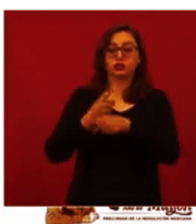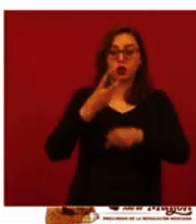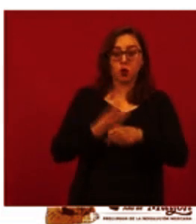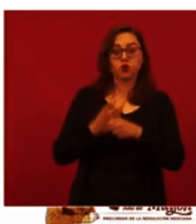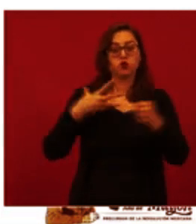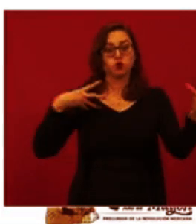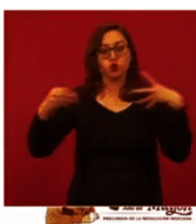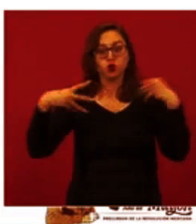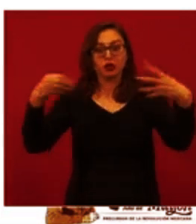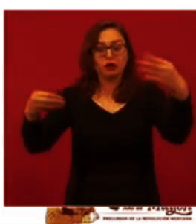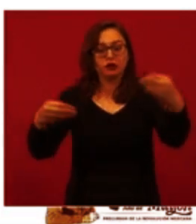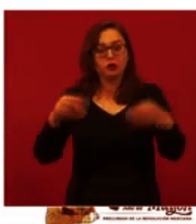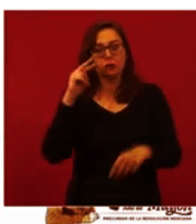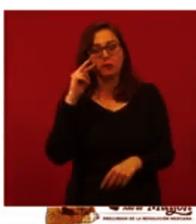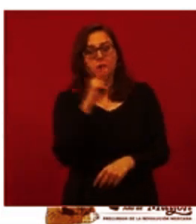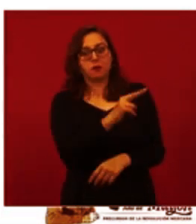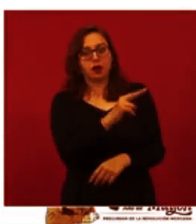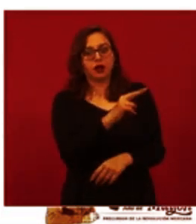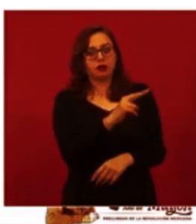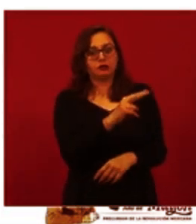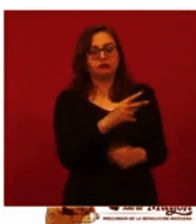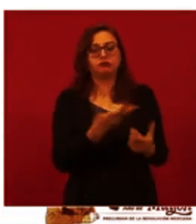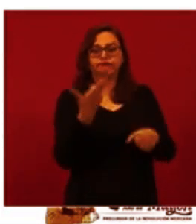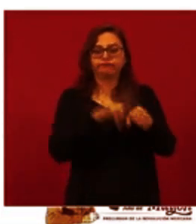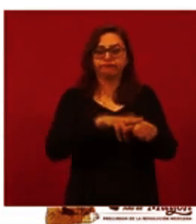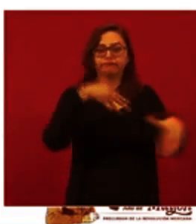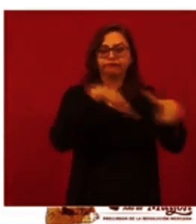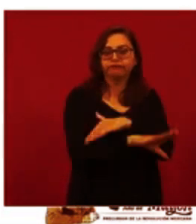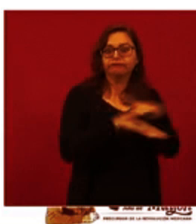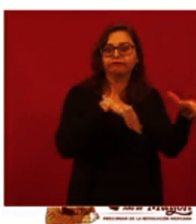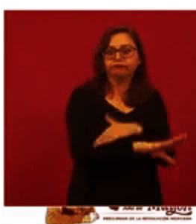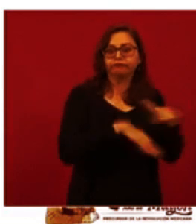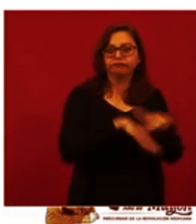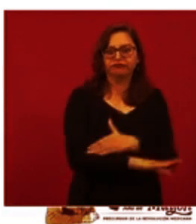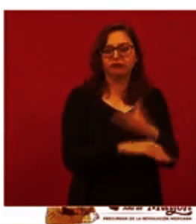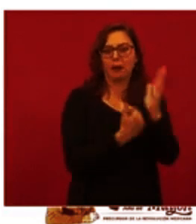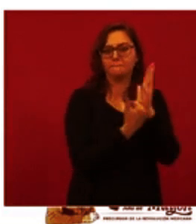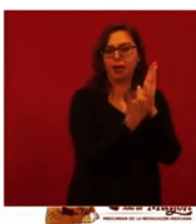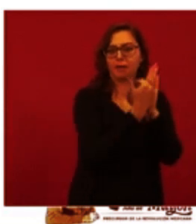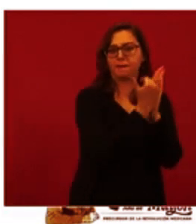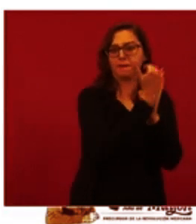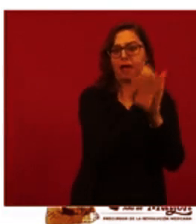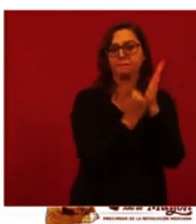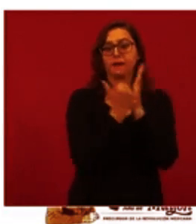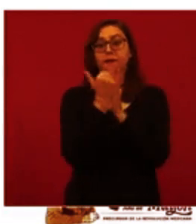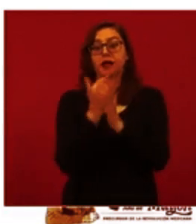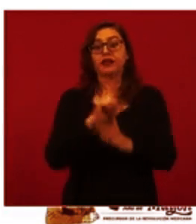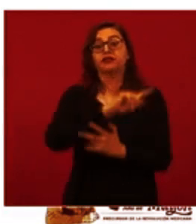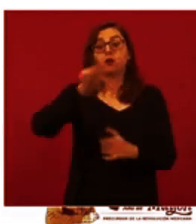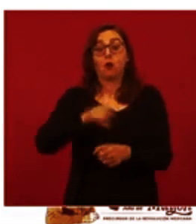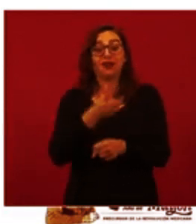más grandes que la tercera ola, que se ve ahí mismo. Esa tercera ola es la